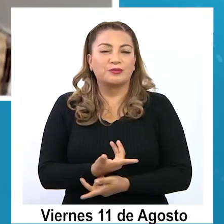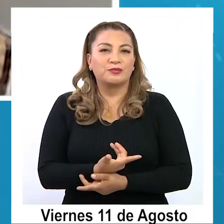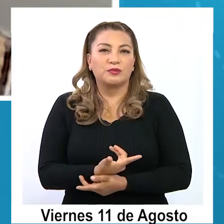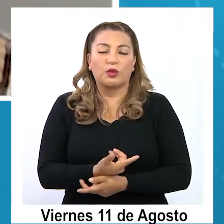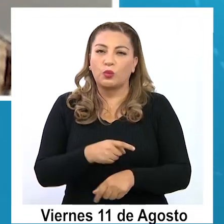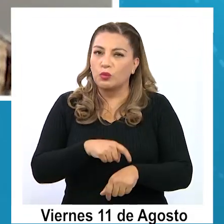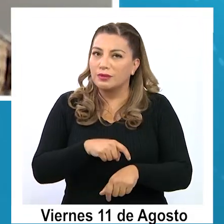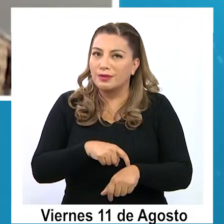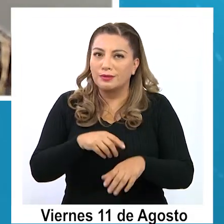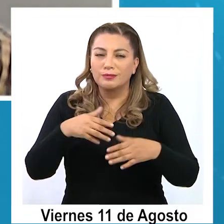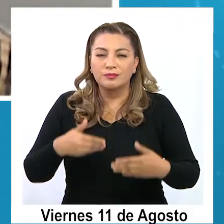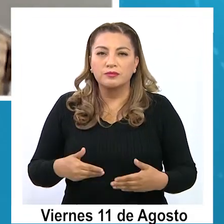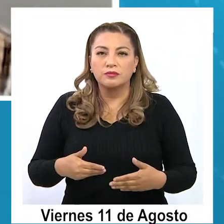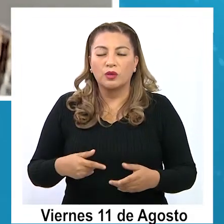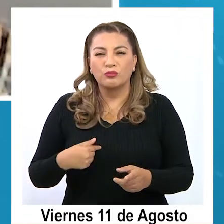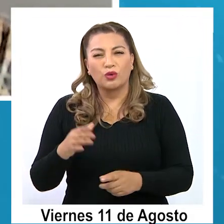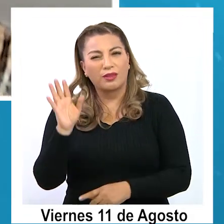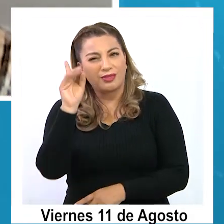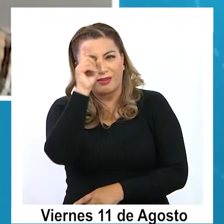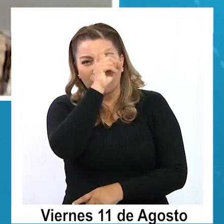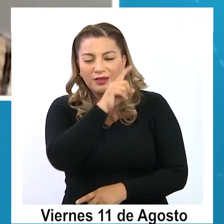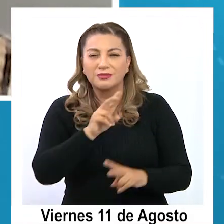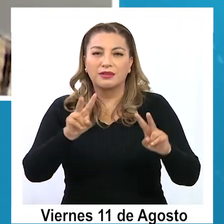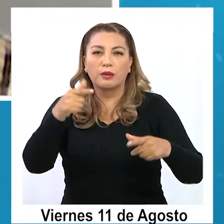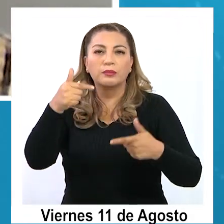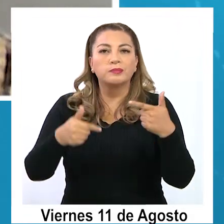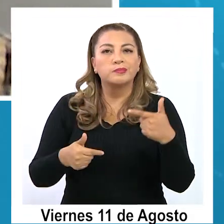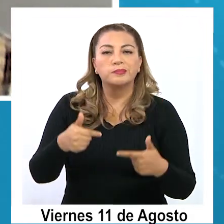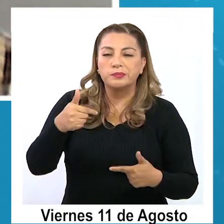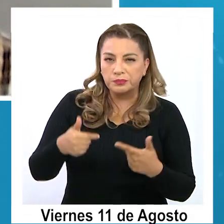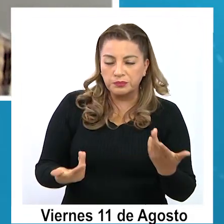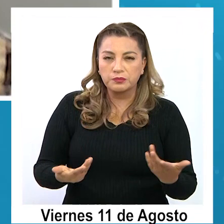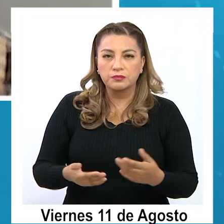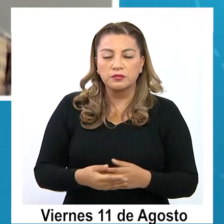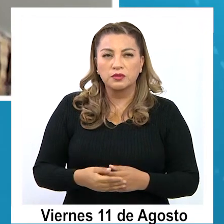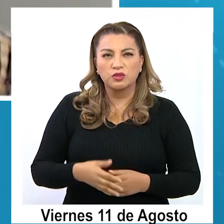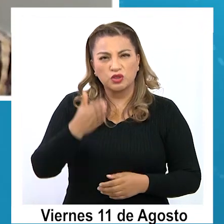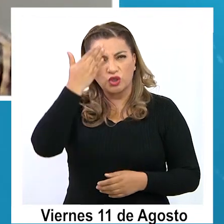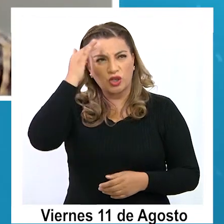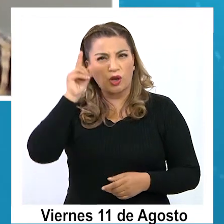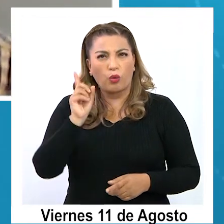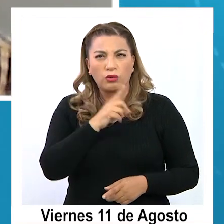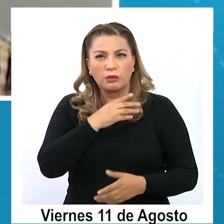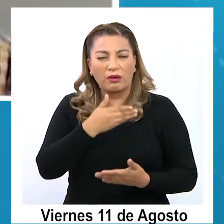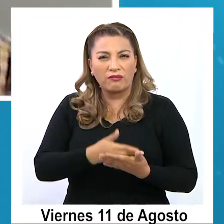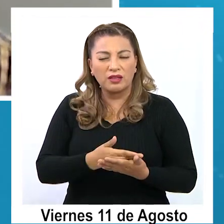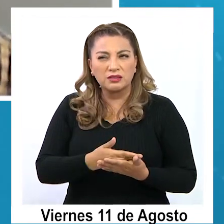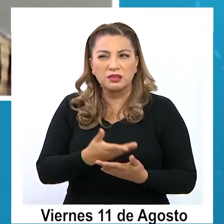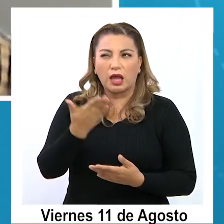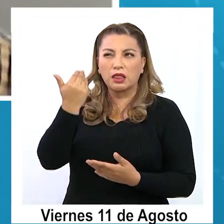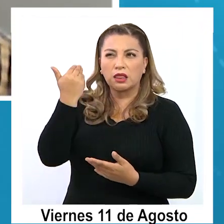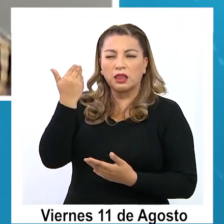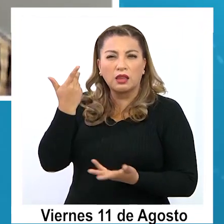momento complejo desde el punto de vista político, Antonia, creo que la última vez que conversamos fue cuando